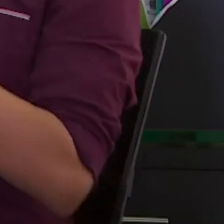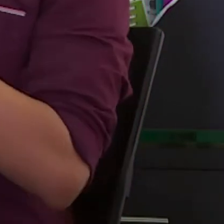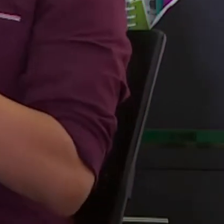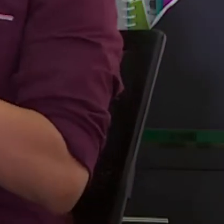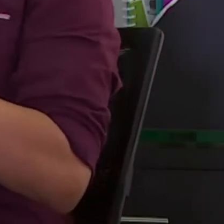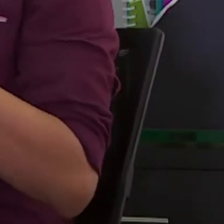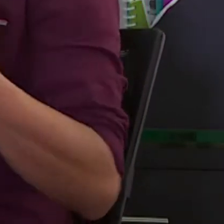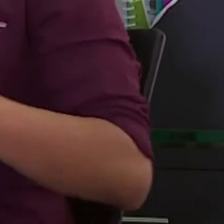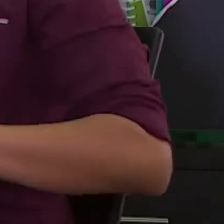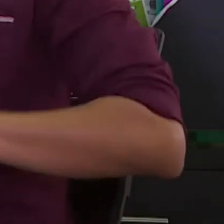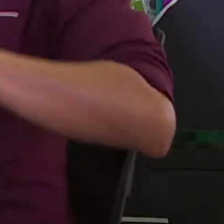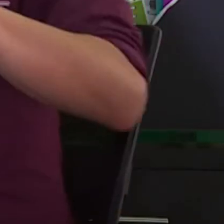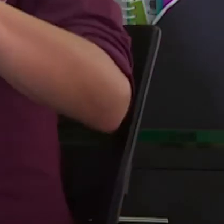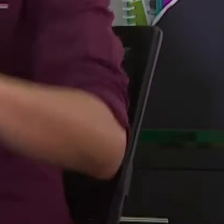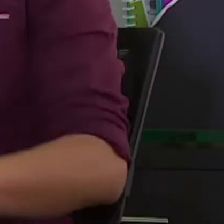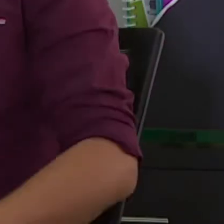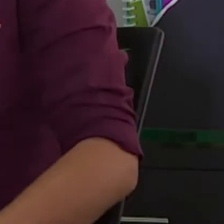pública.